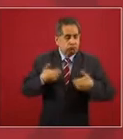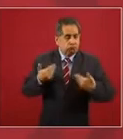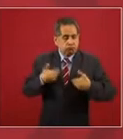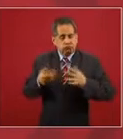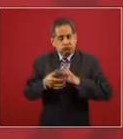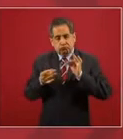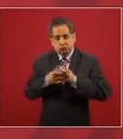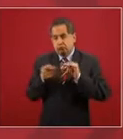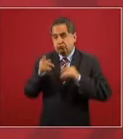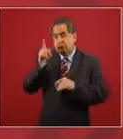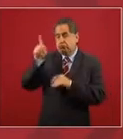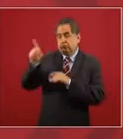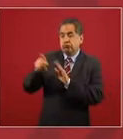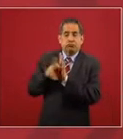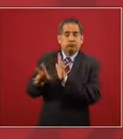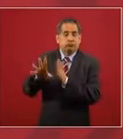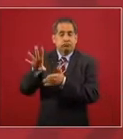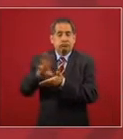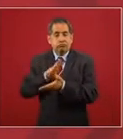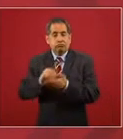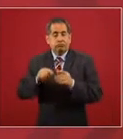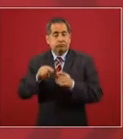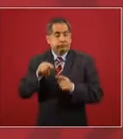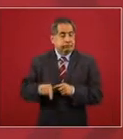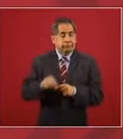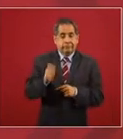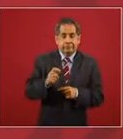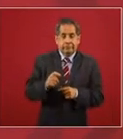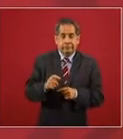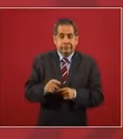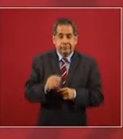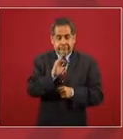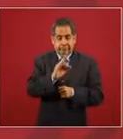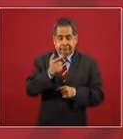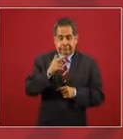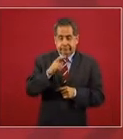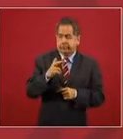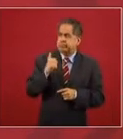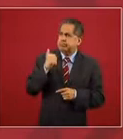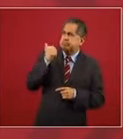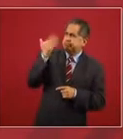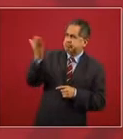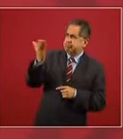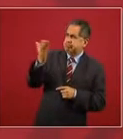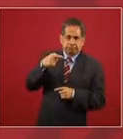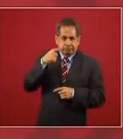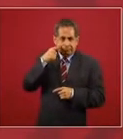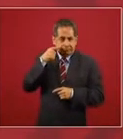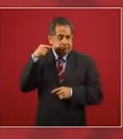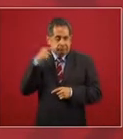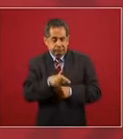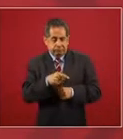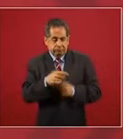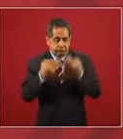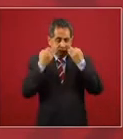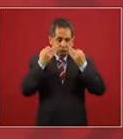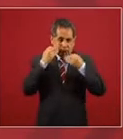documento que envía a la fiscalía solicitando ser testigo protegido